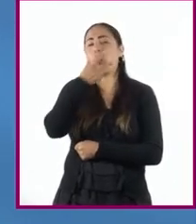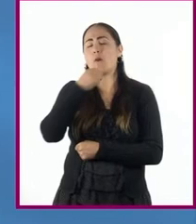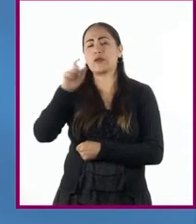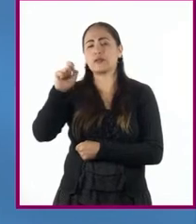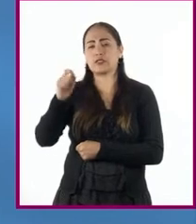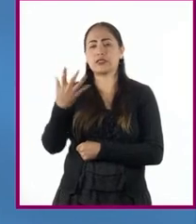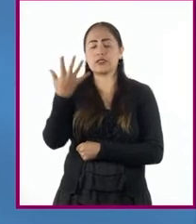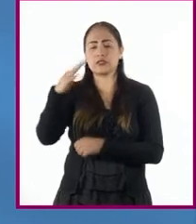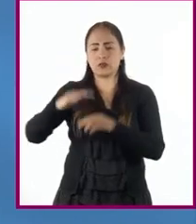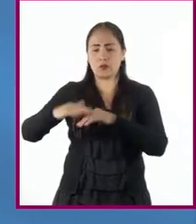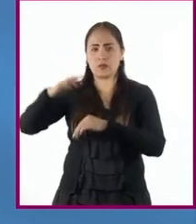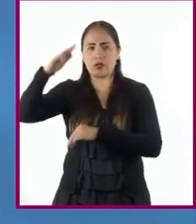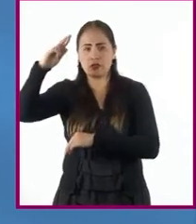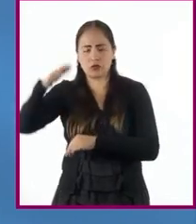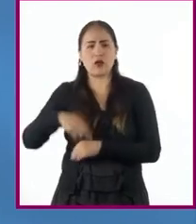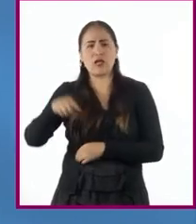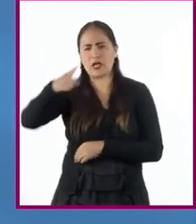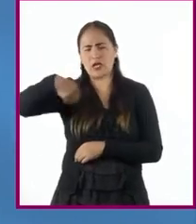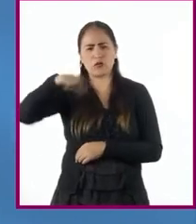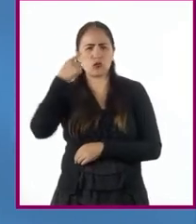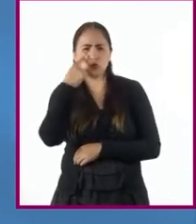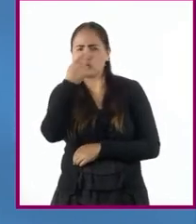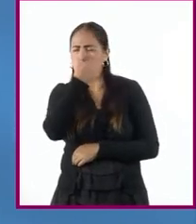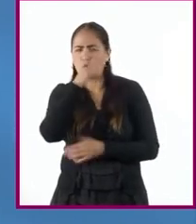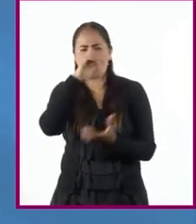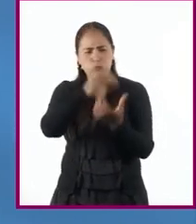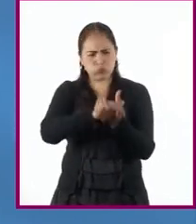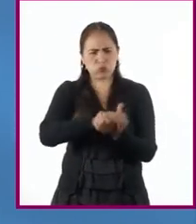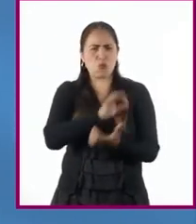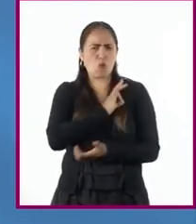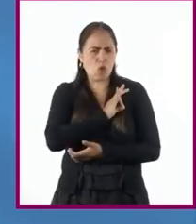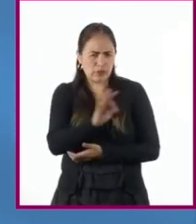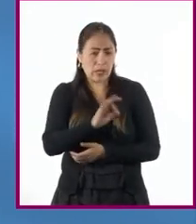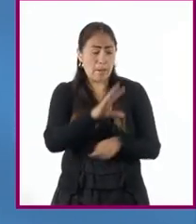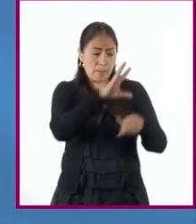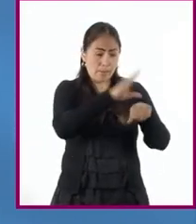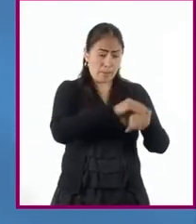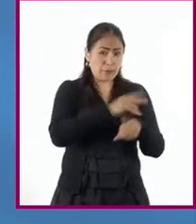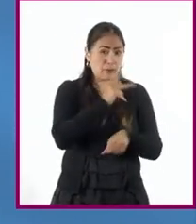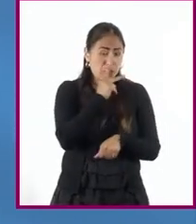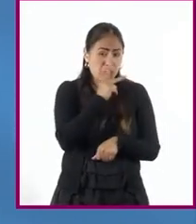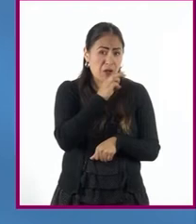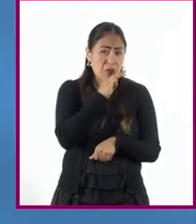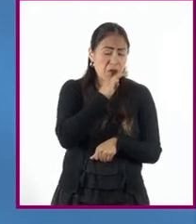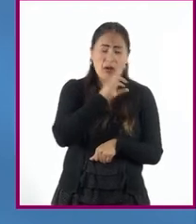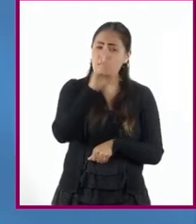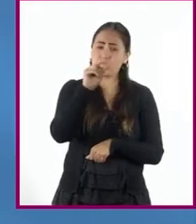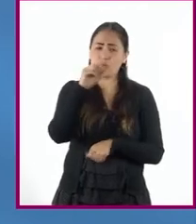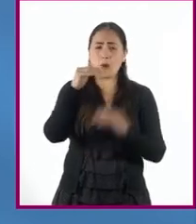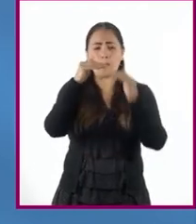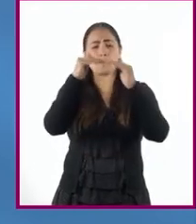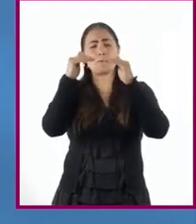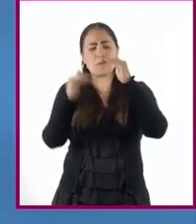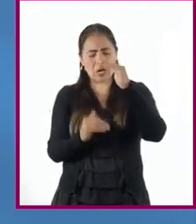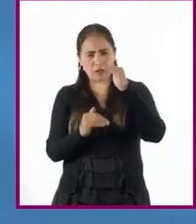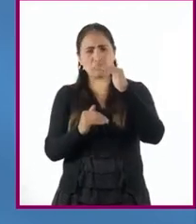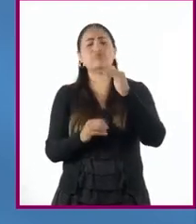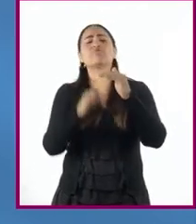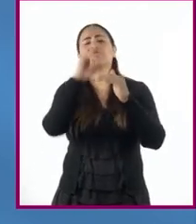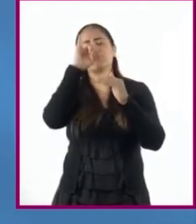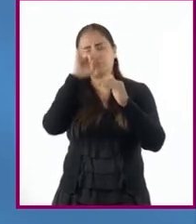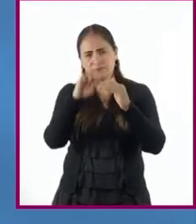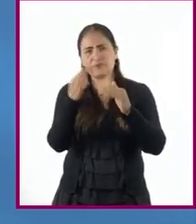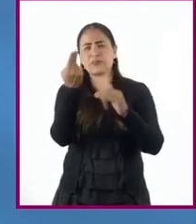sin necesidad de pedir permiso ni consentimiento de su padre, mientras que los de menor edad sí debían